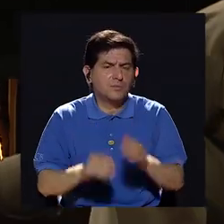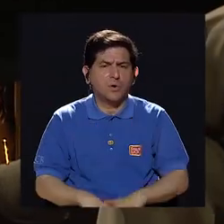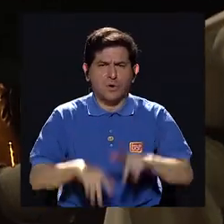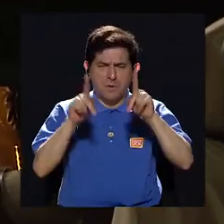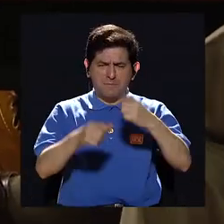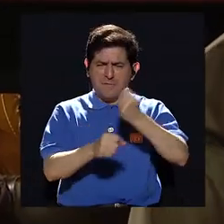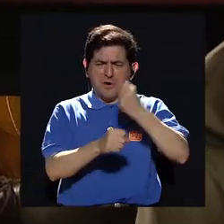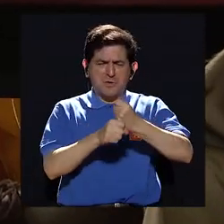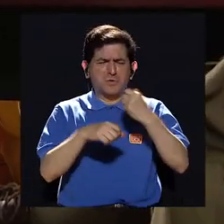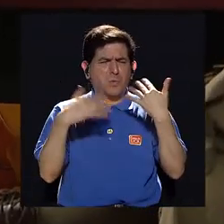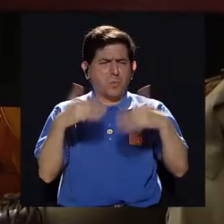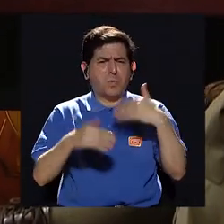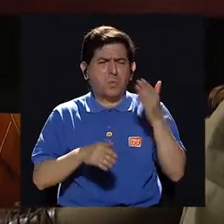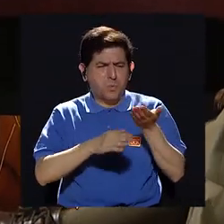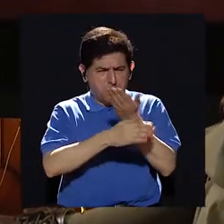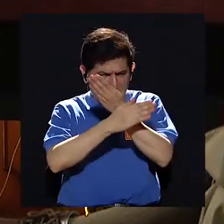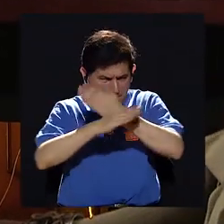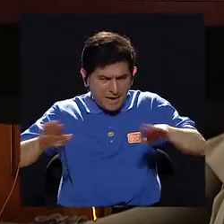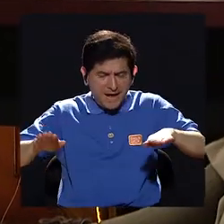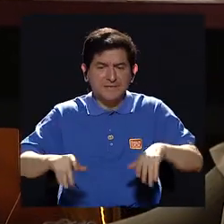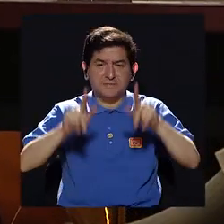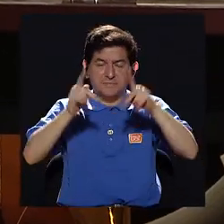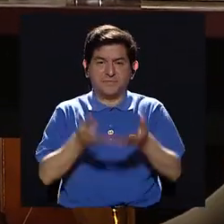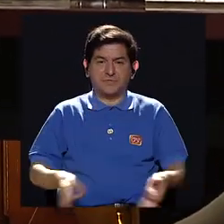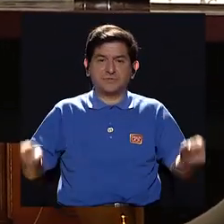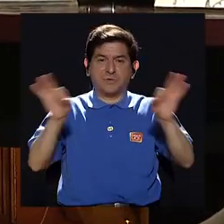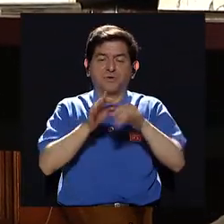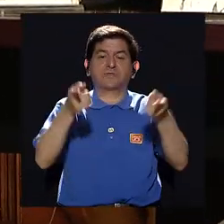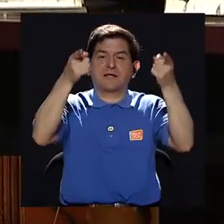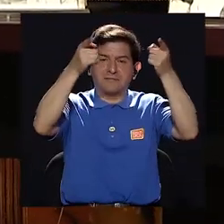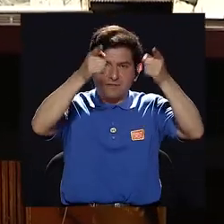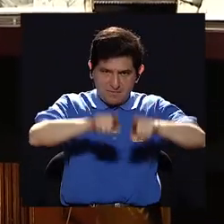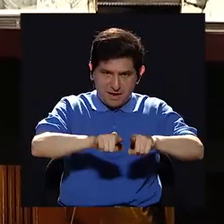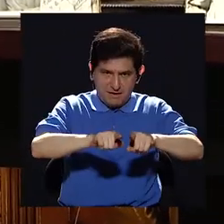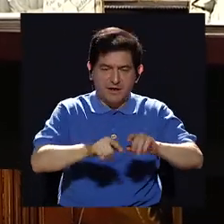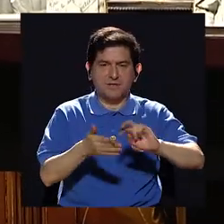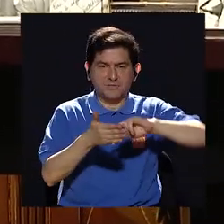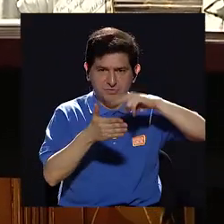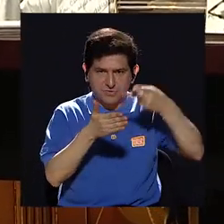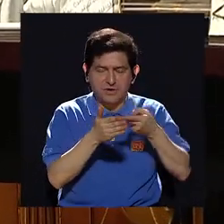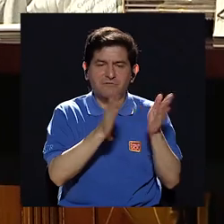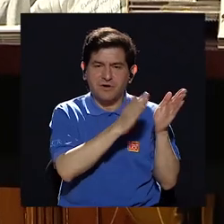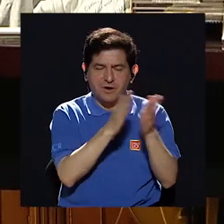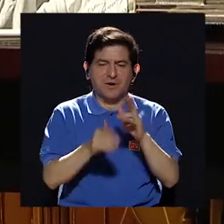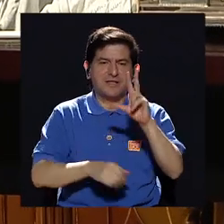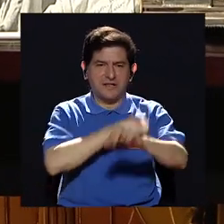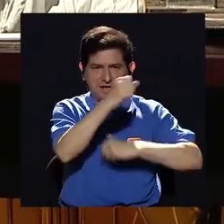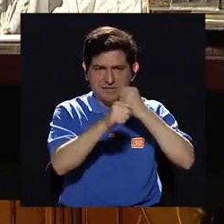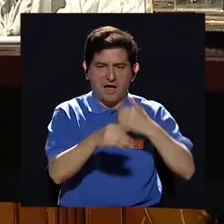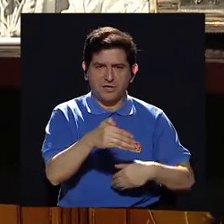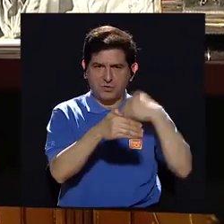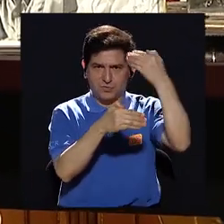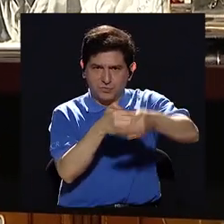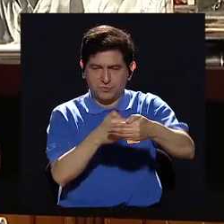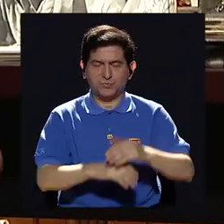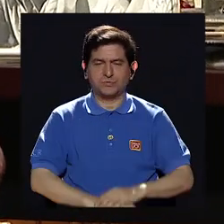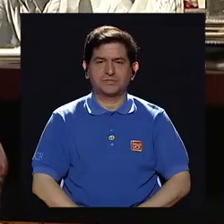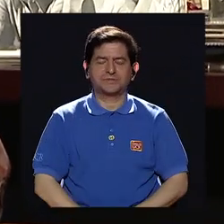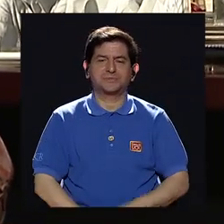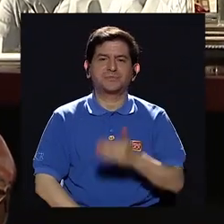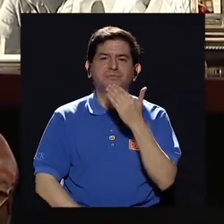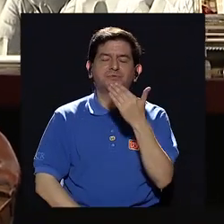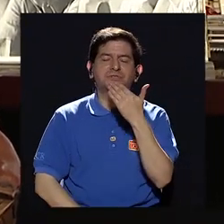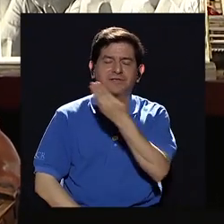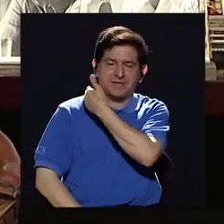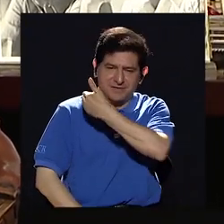hombre que trabajó muchísimo por la paz y que es un referente en el caso específico de este plan 30 años después así que